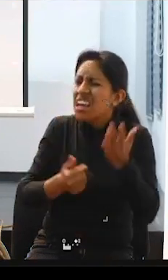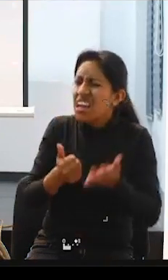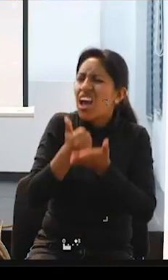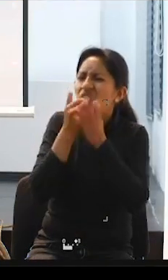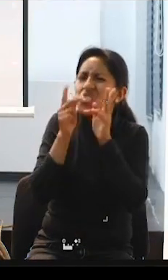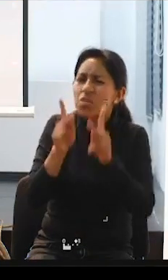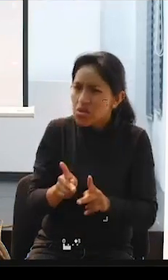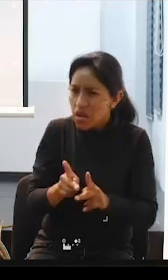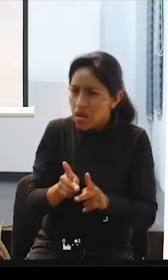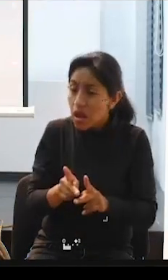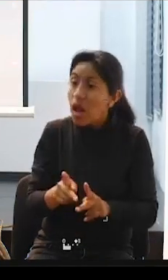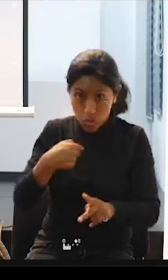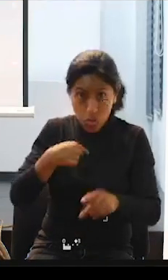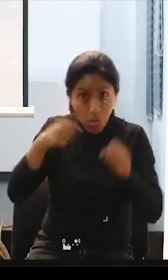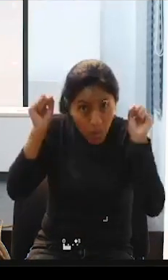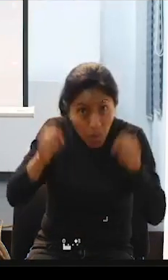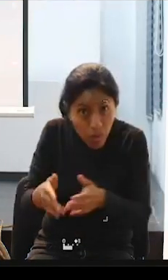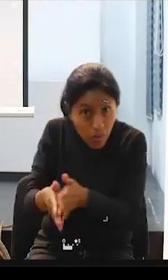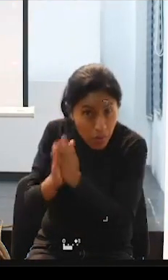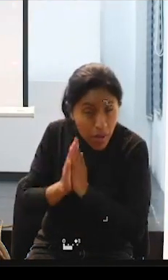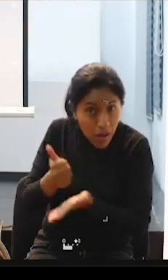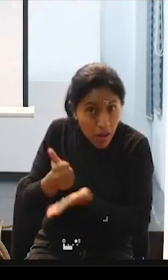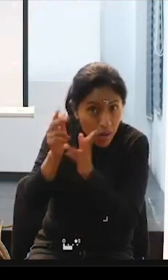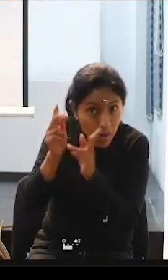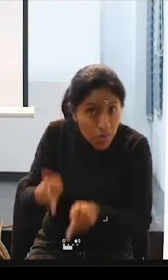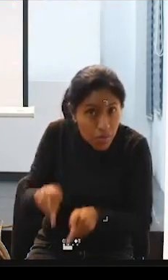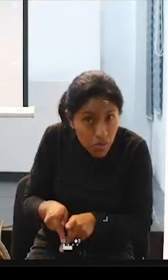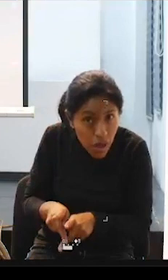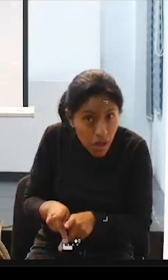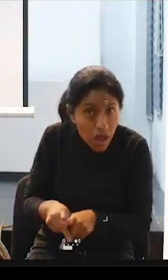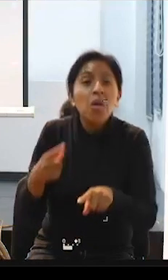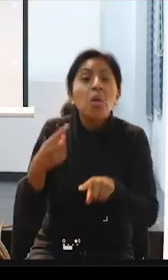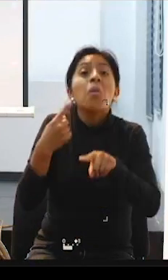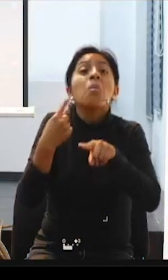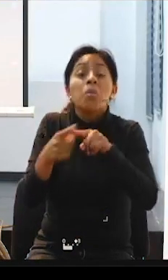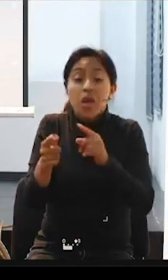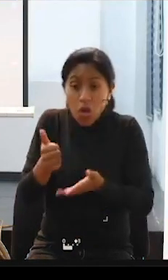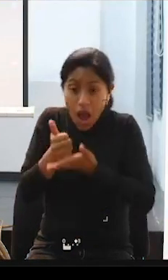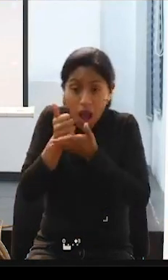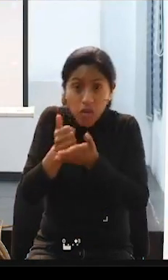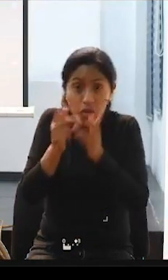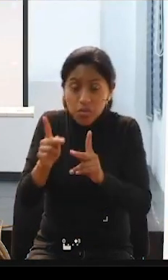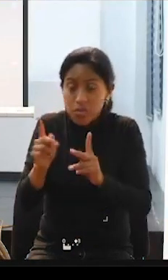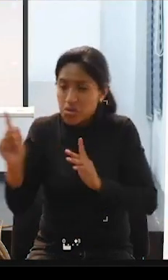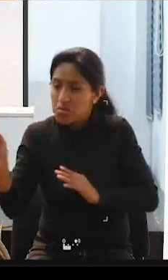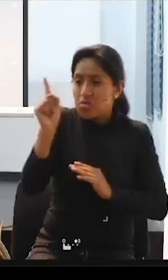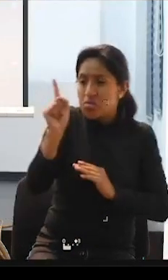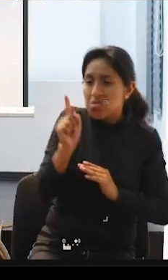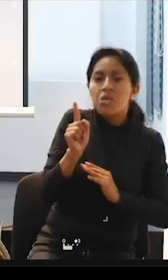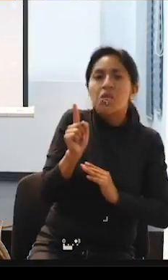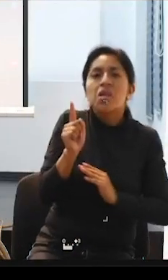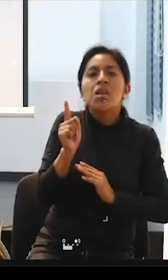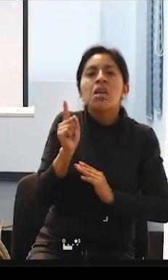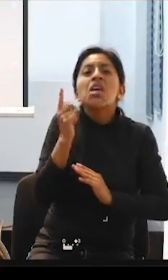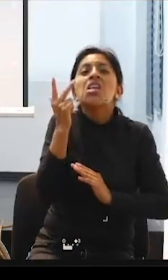optar a la asistencia personal pero no te daban ni para tres horas al día. Ni para tres horas al día.